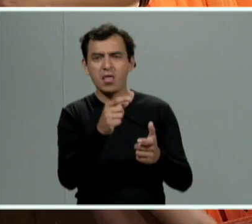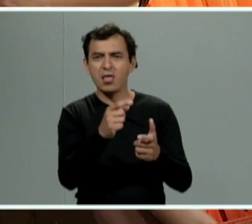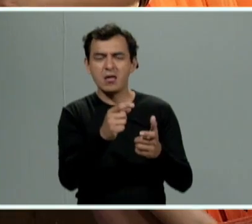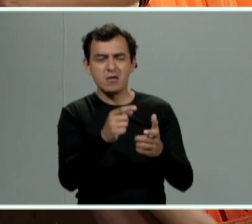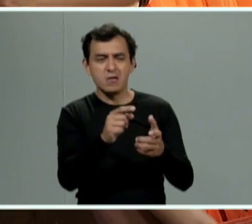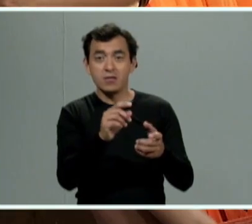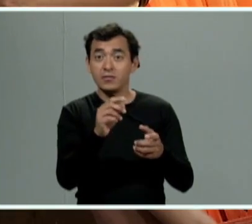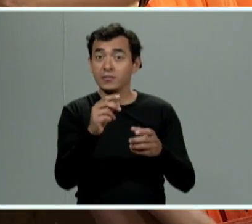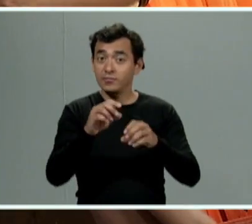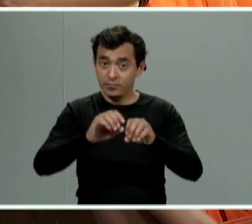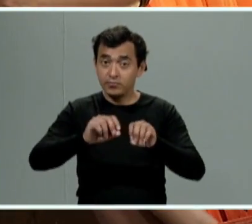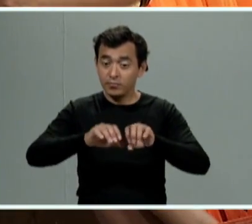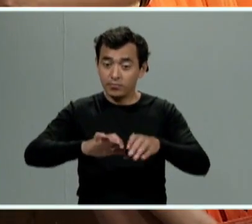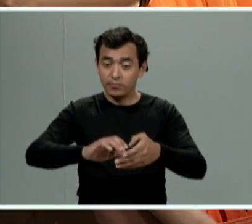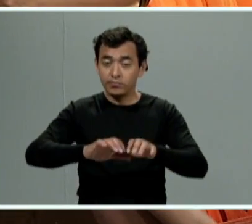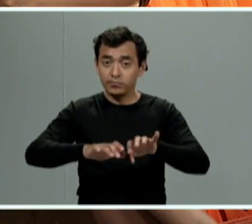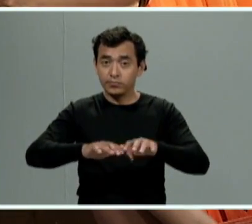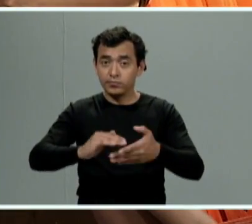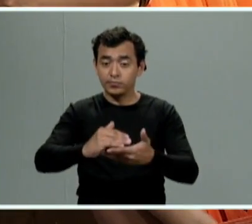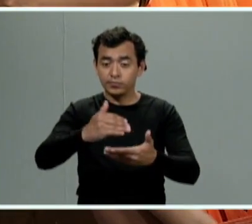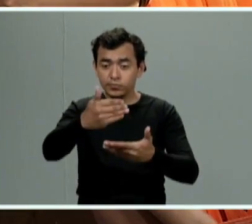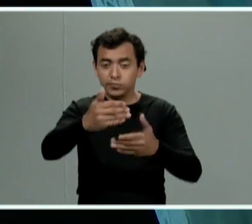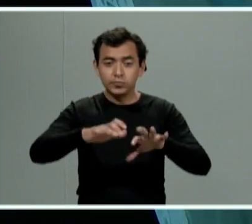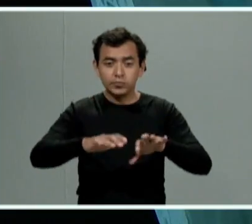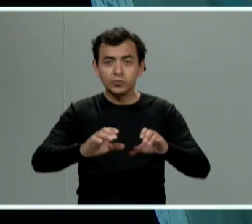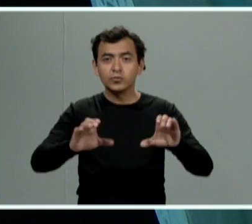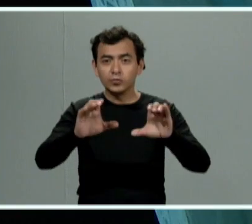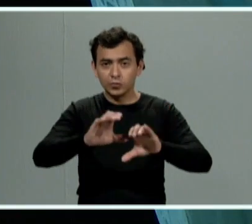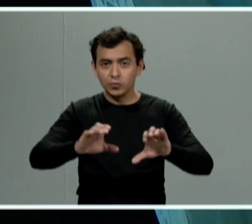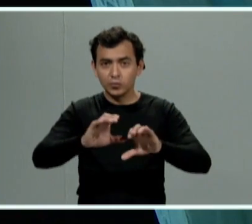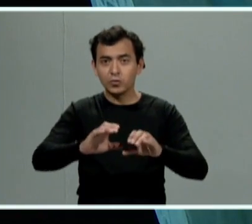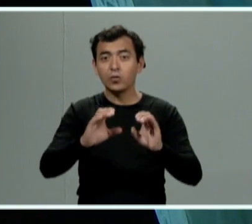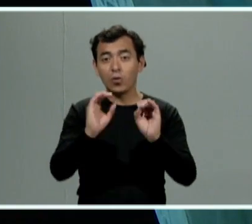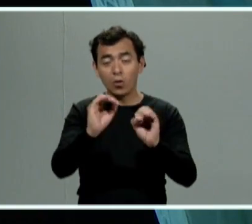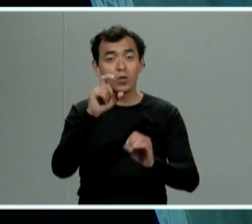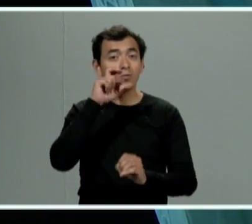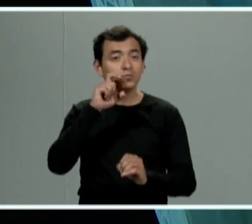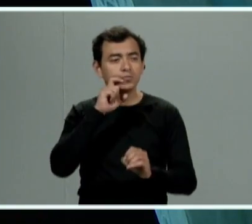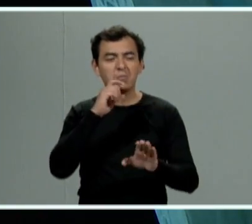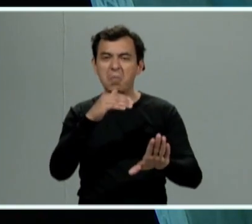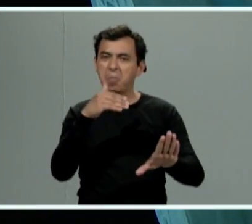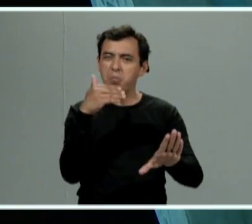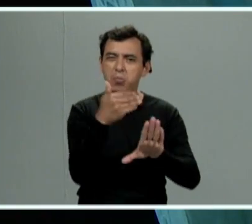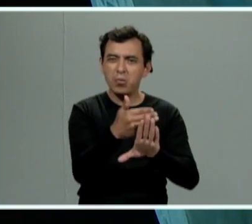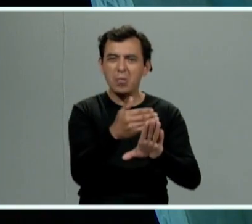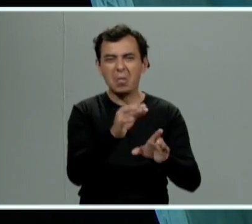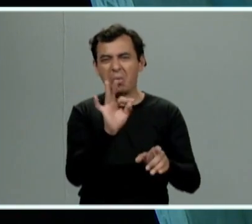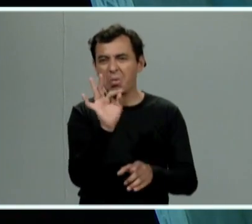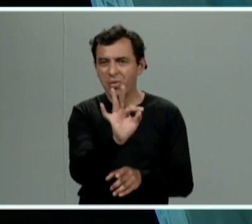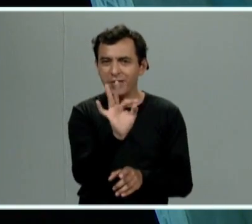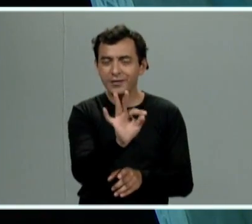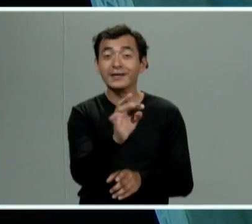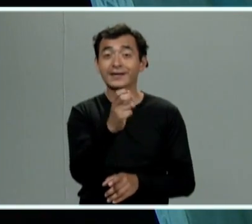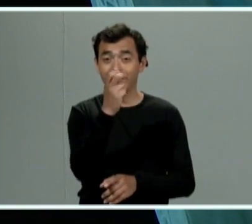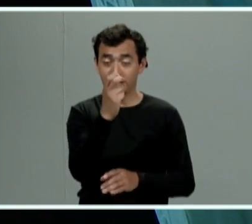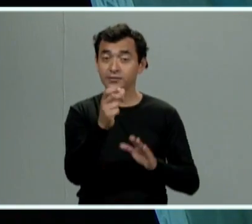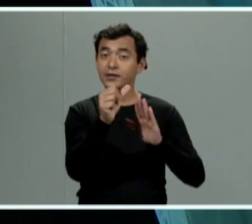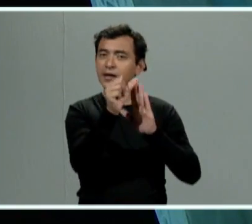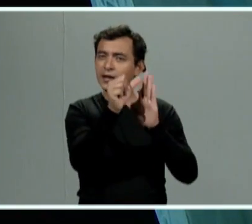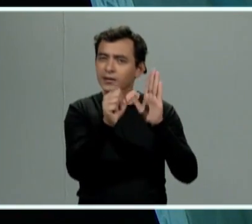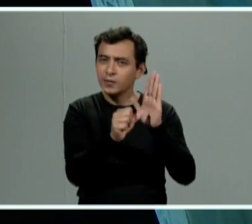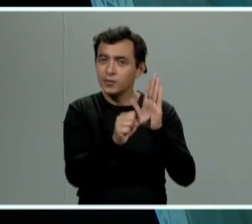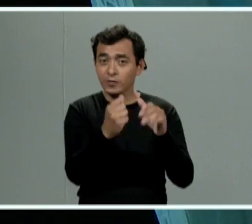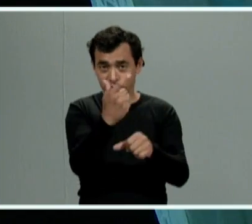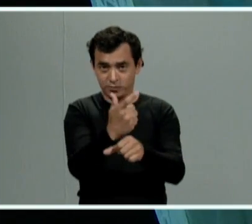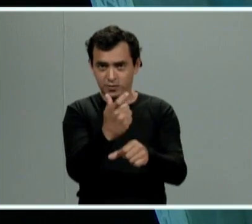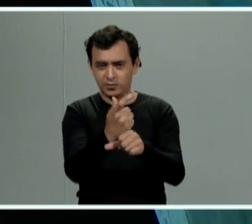violencia digital claro también y la violencia sexual en este artículo nos establece lo que es un concepto